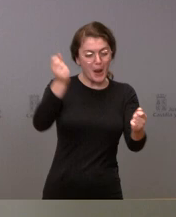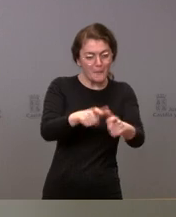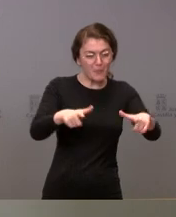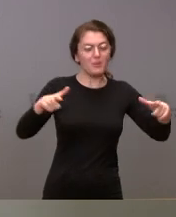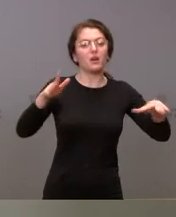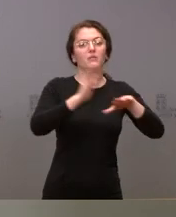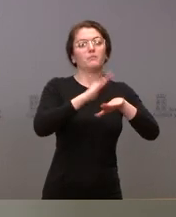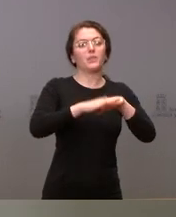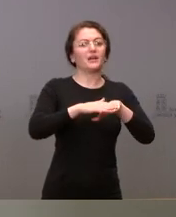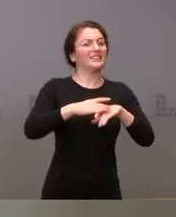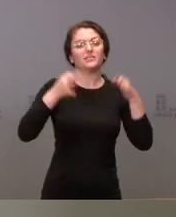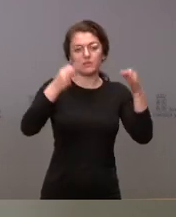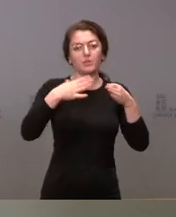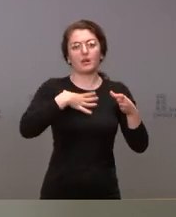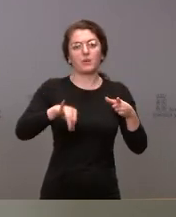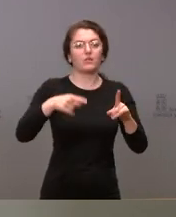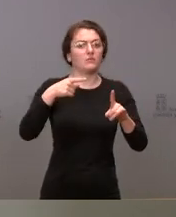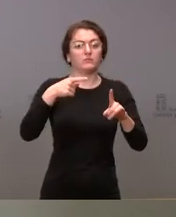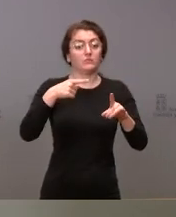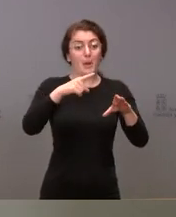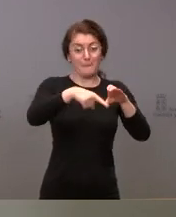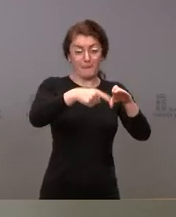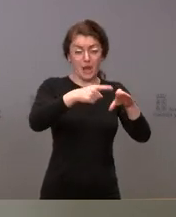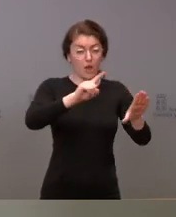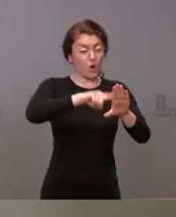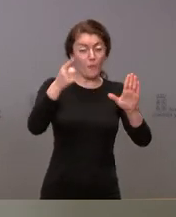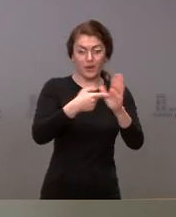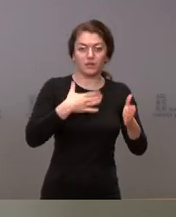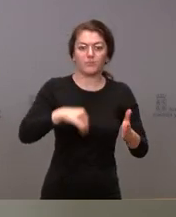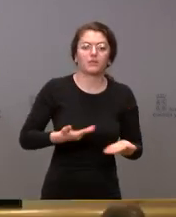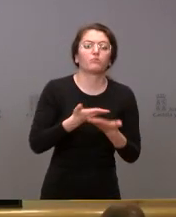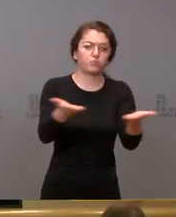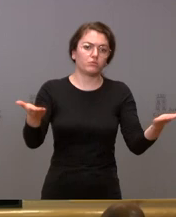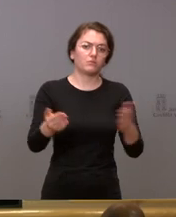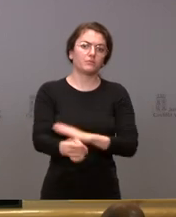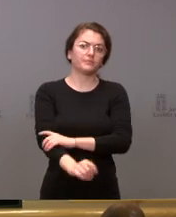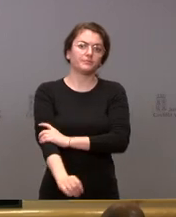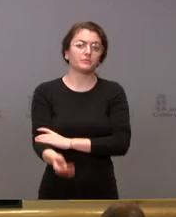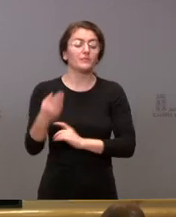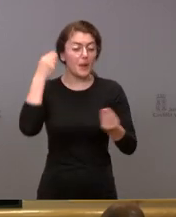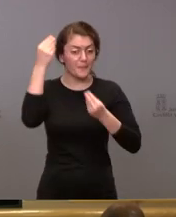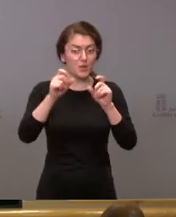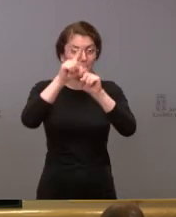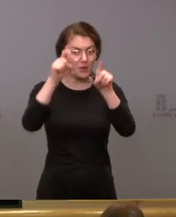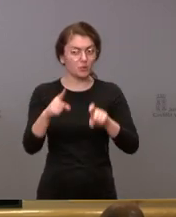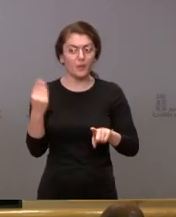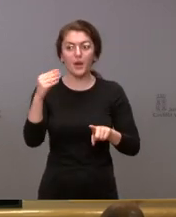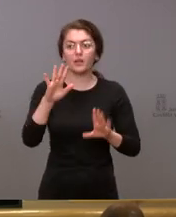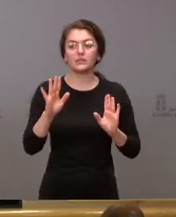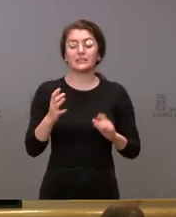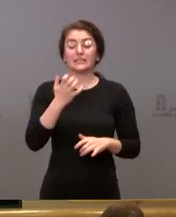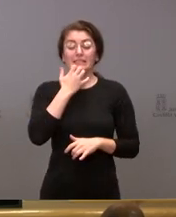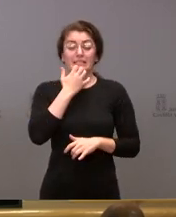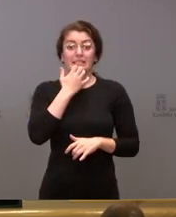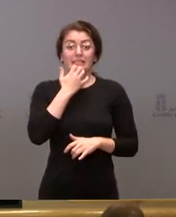tener posibilidad de utilizar al máximo la capacidad docente del sistema sanitario creo que había alguna pregunta más sí perdón que